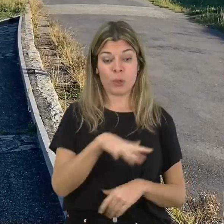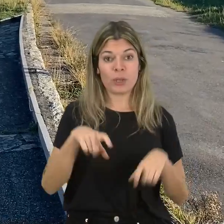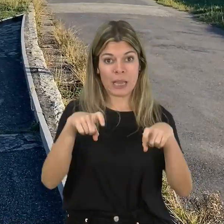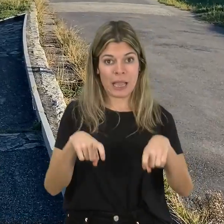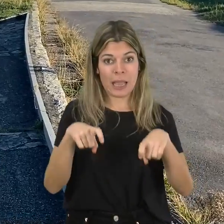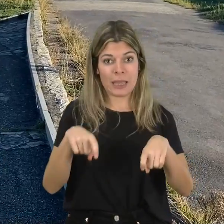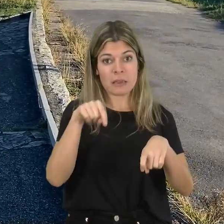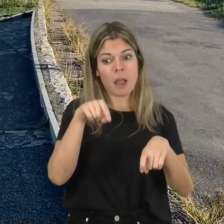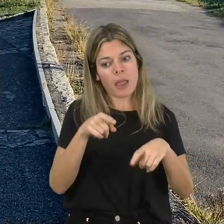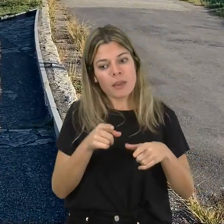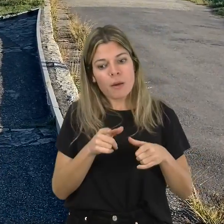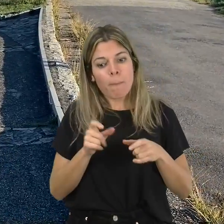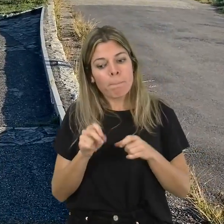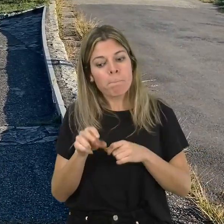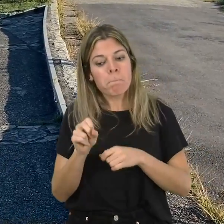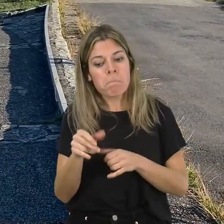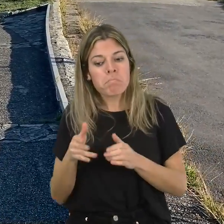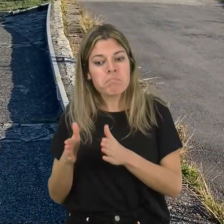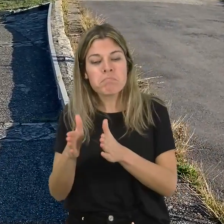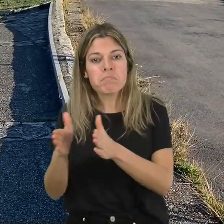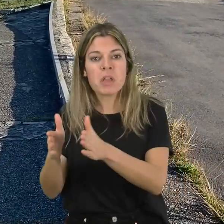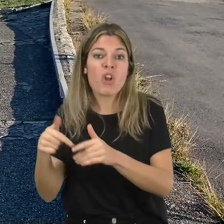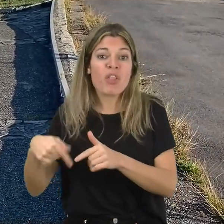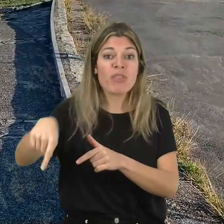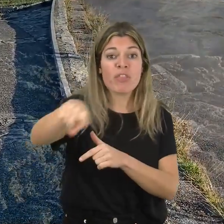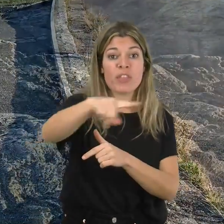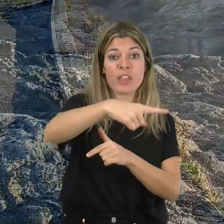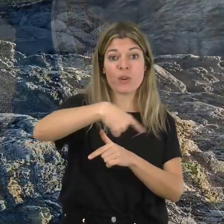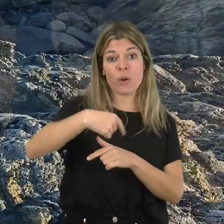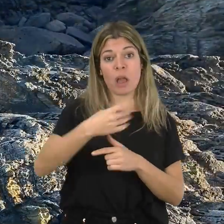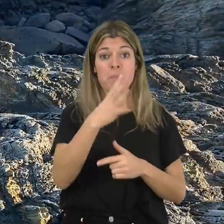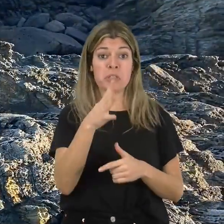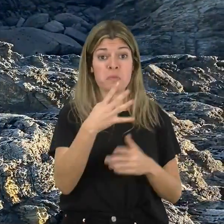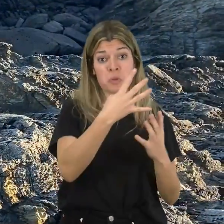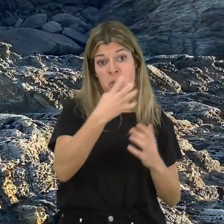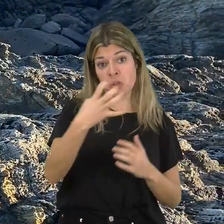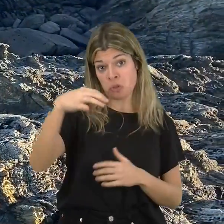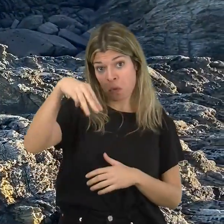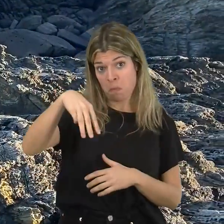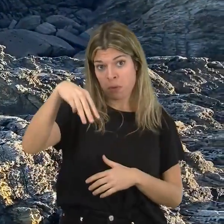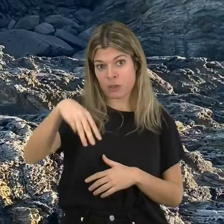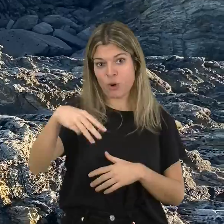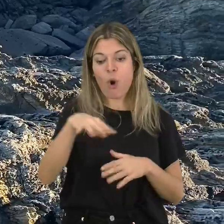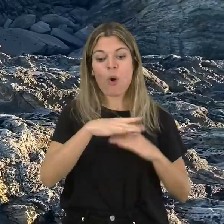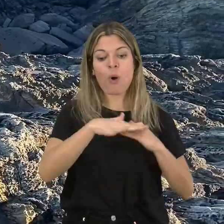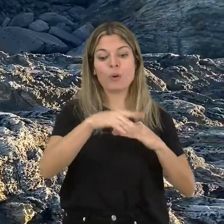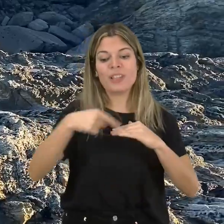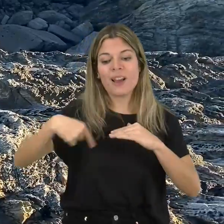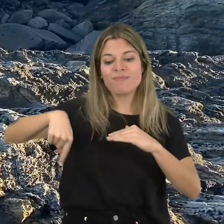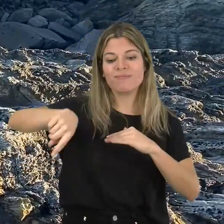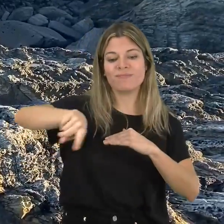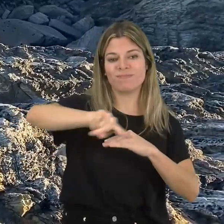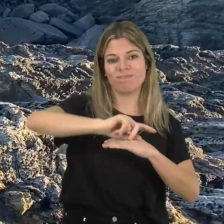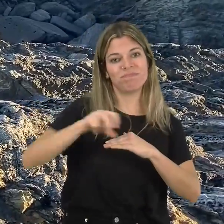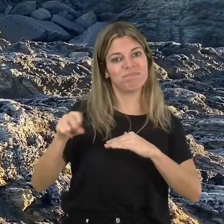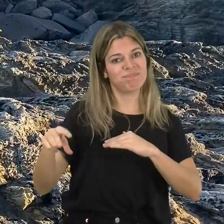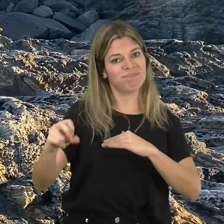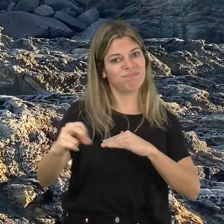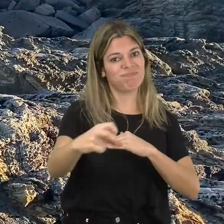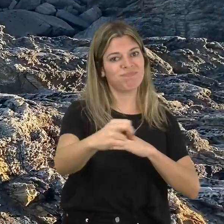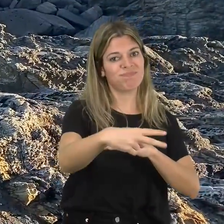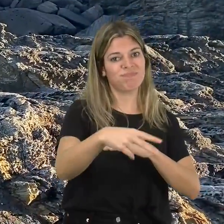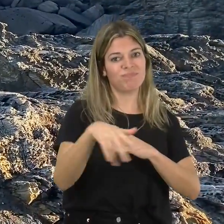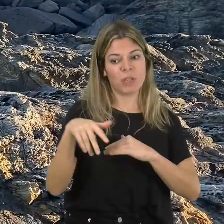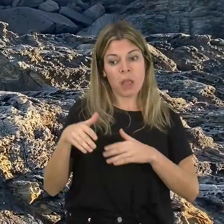Desde el área recreativa sale un sendero circular, pavimentado de unos 400 metros aproximadamente, que bordea la costa.